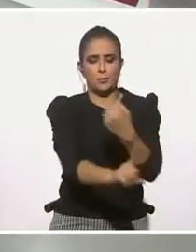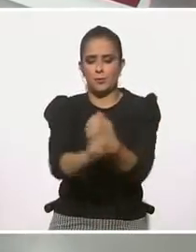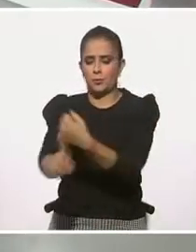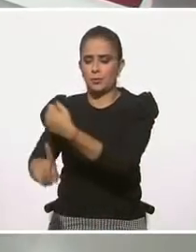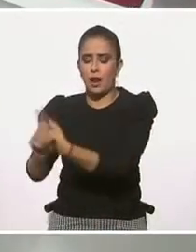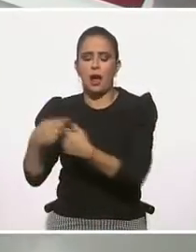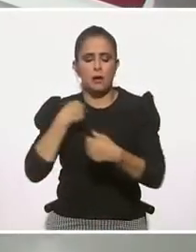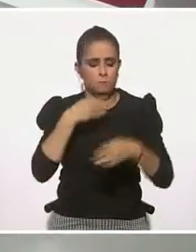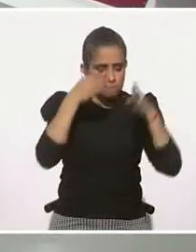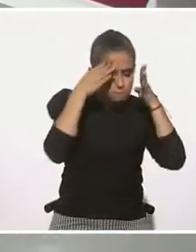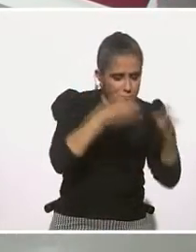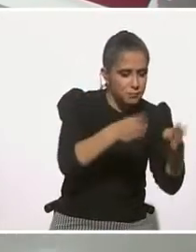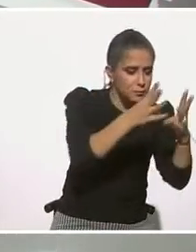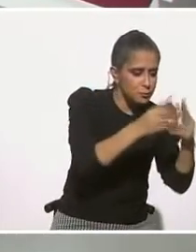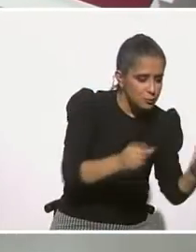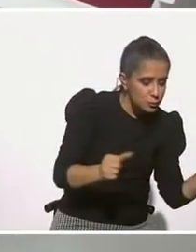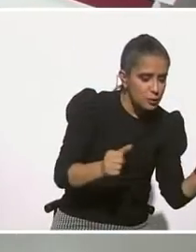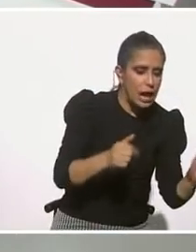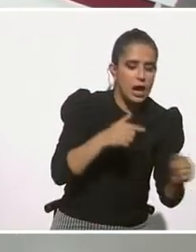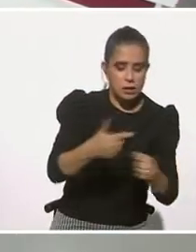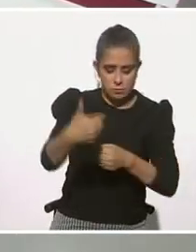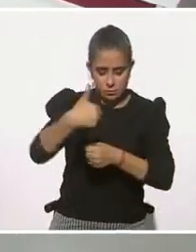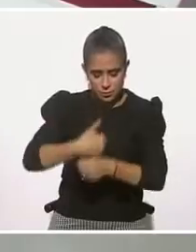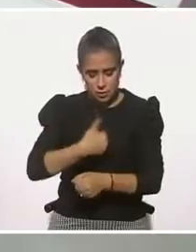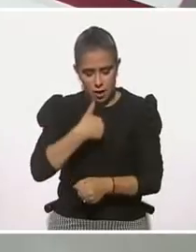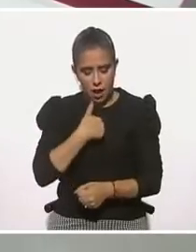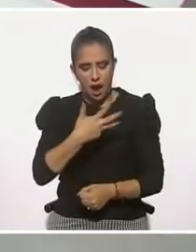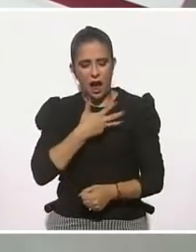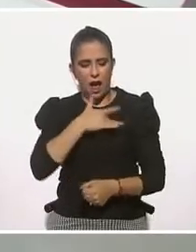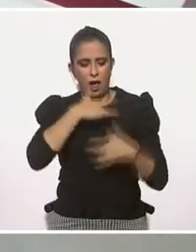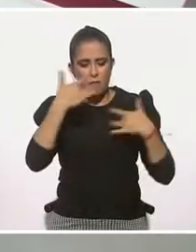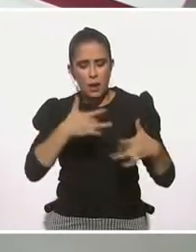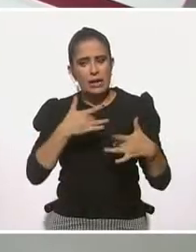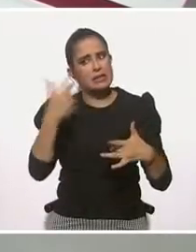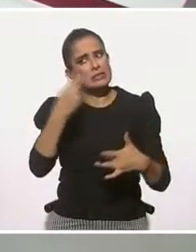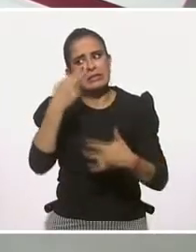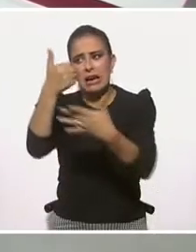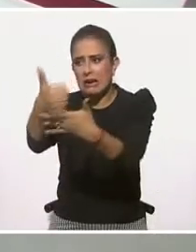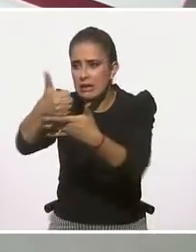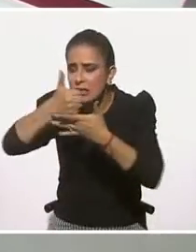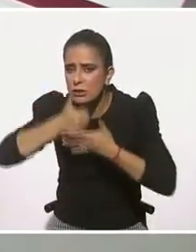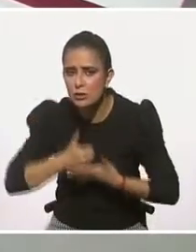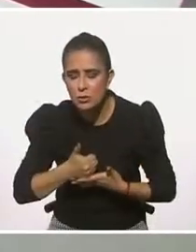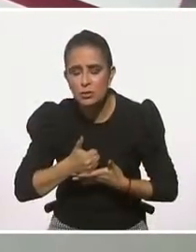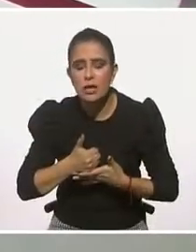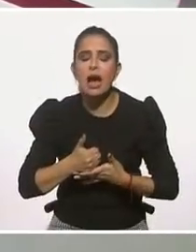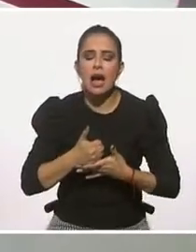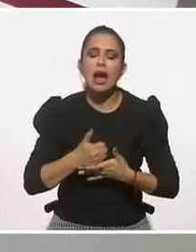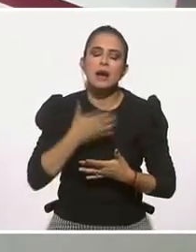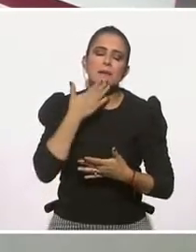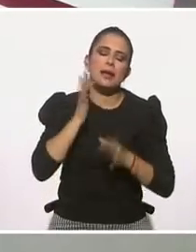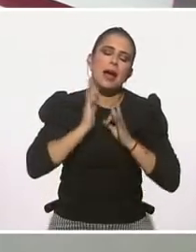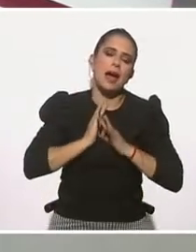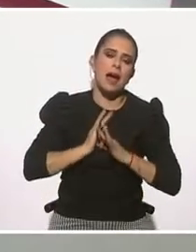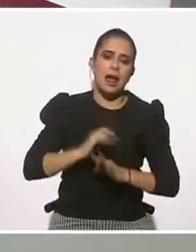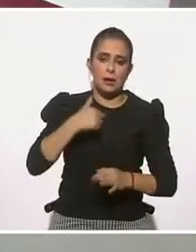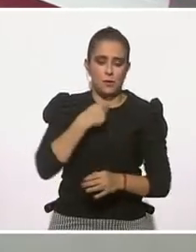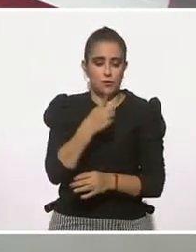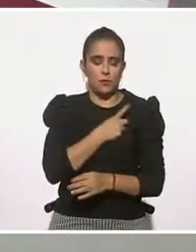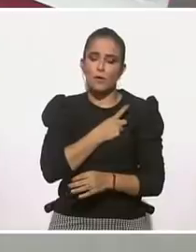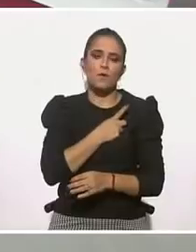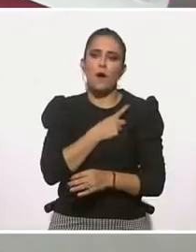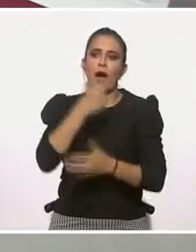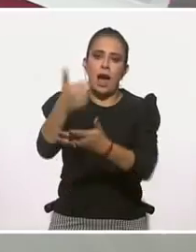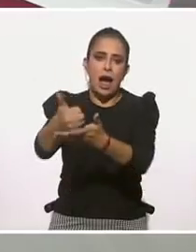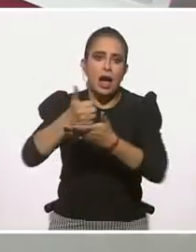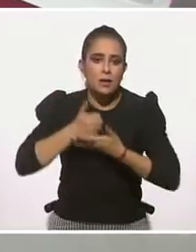ocupo y me sirve el identificar, pues que tengo gente a mi alrededor que me puso el brazo. Y es bonito saber que no está solo. Sí, pero no